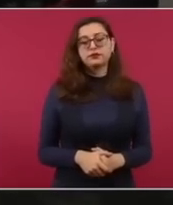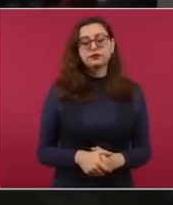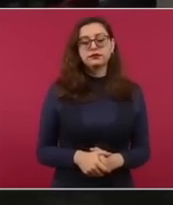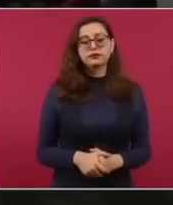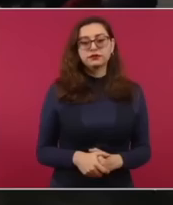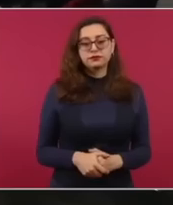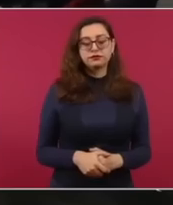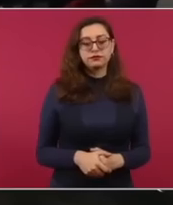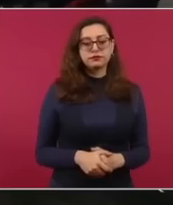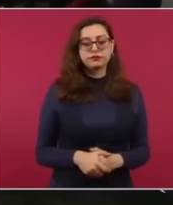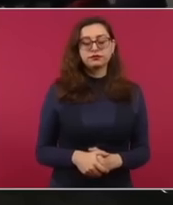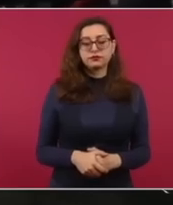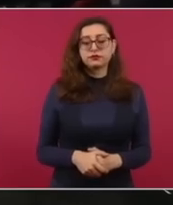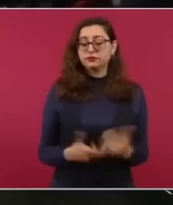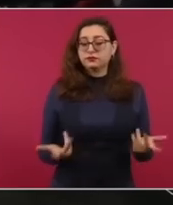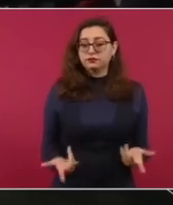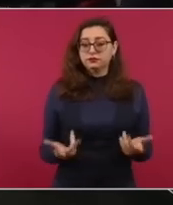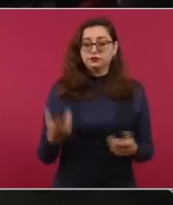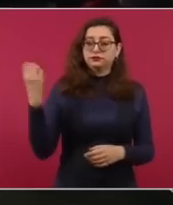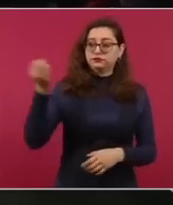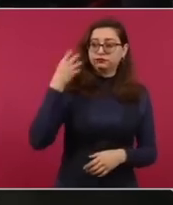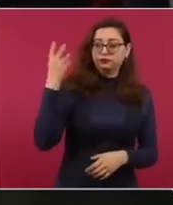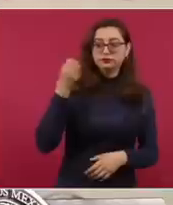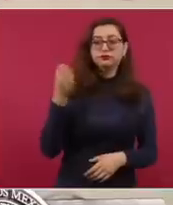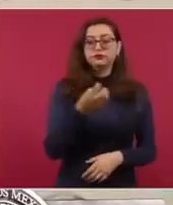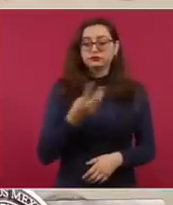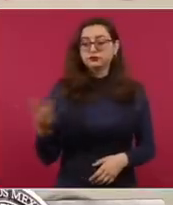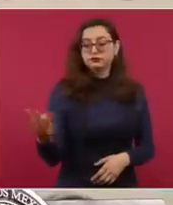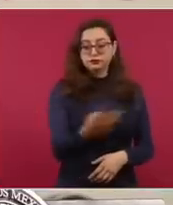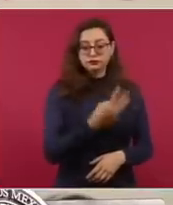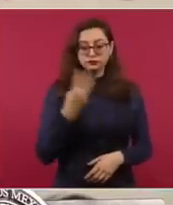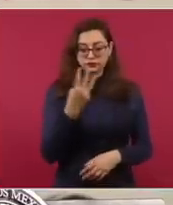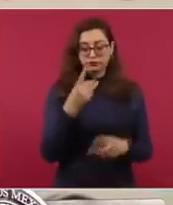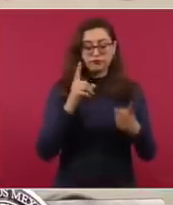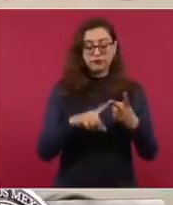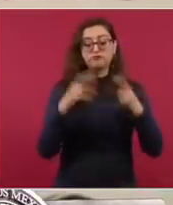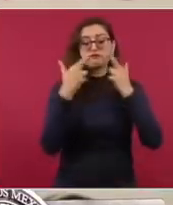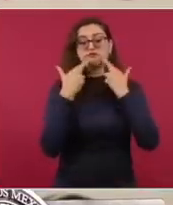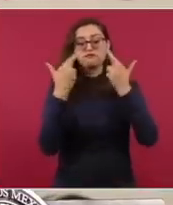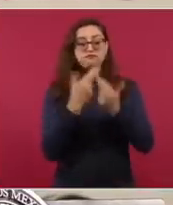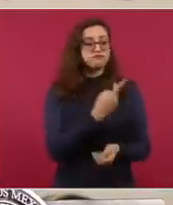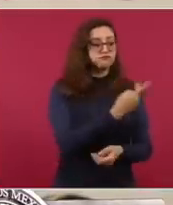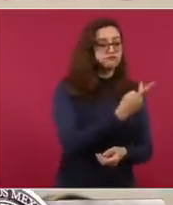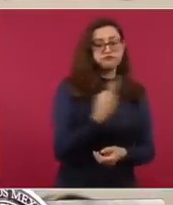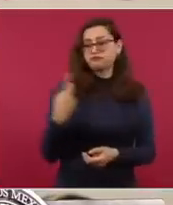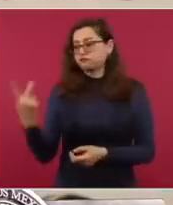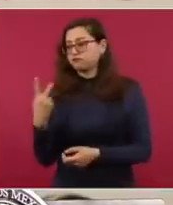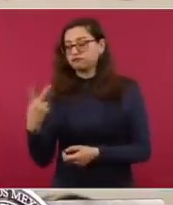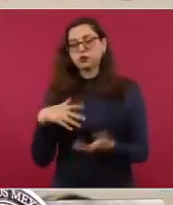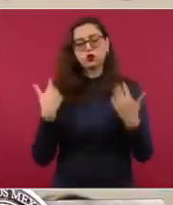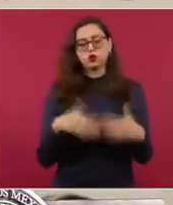y las reuniones bilaterales han sido un éxito para México y para Norteamérica. Lo primero a